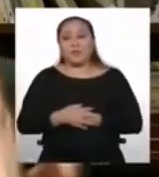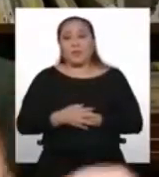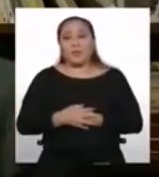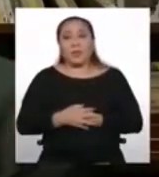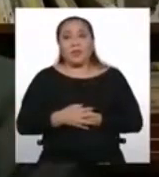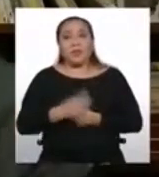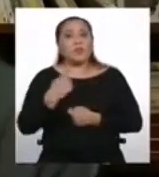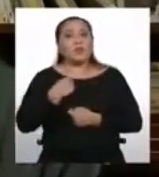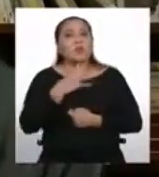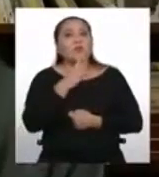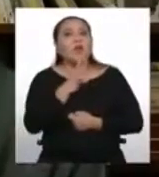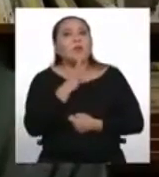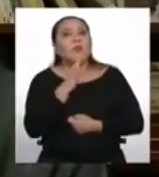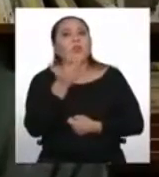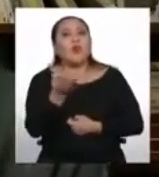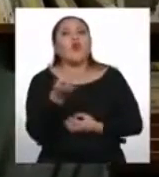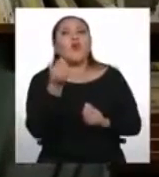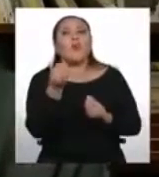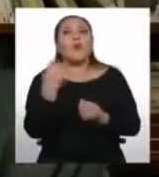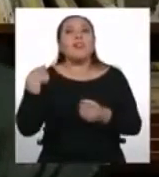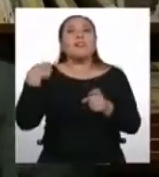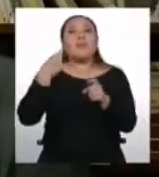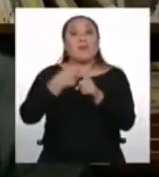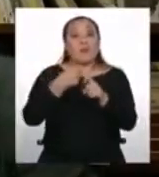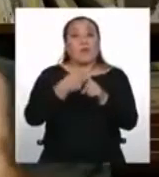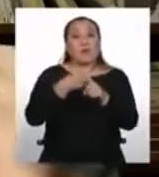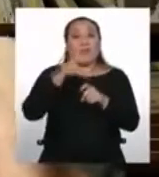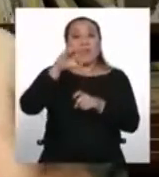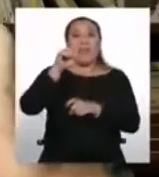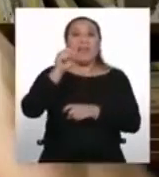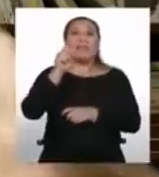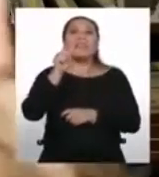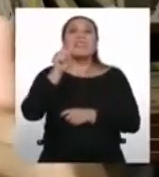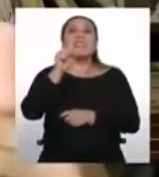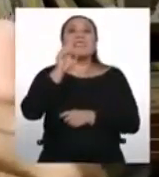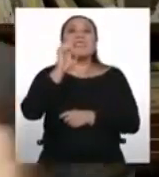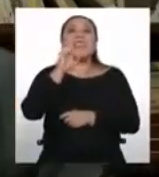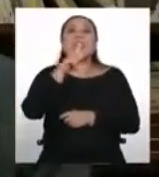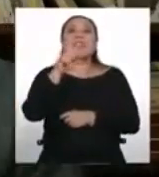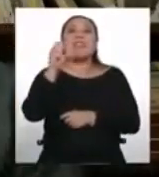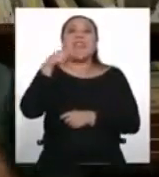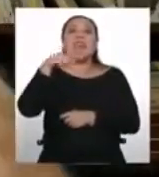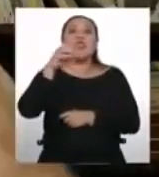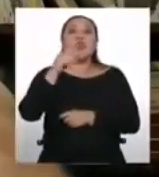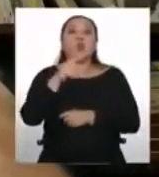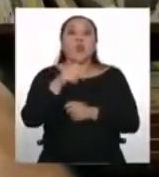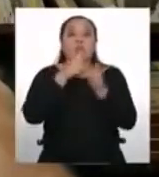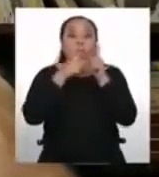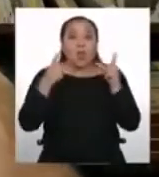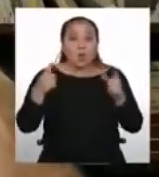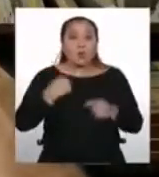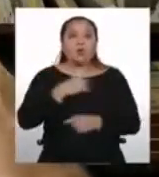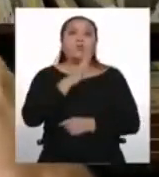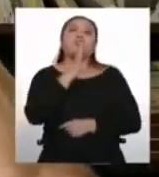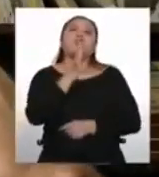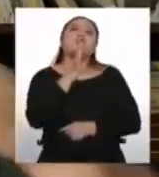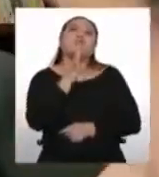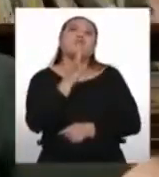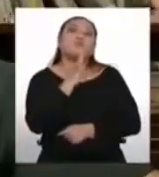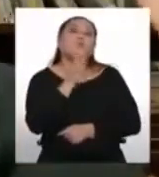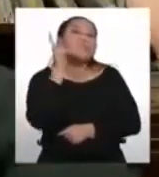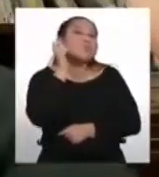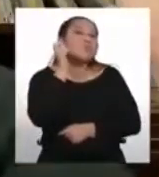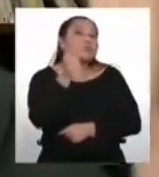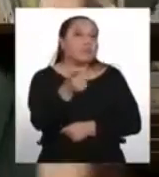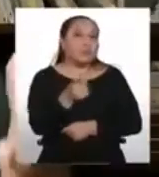Yo me estoy comunicando con ustedes a través del castellano, ¿no? Entonces, la lengua me sirve para comunicarme. Pero yo solo me comunico con